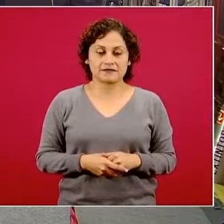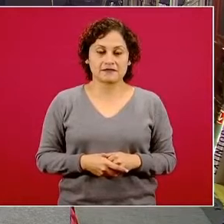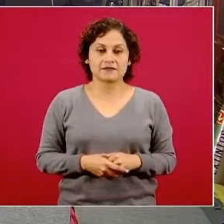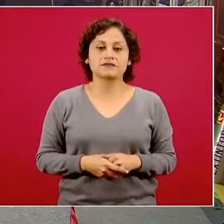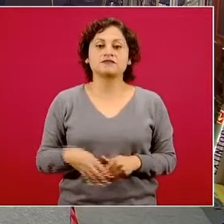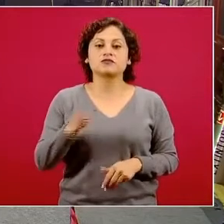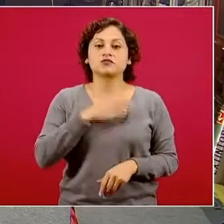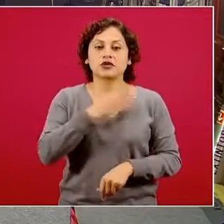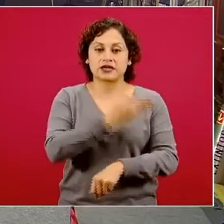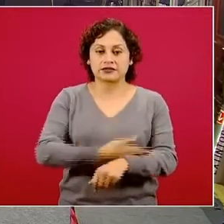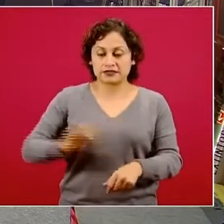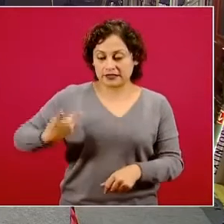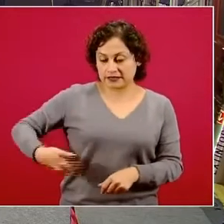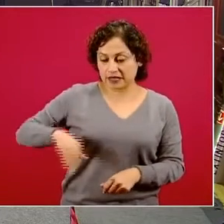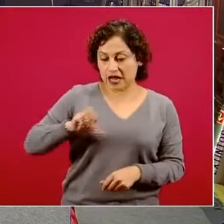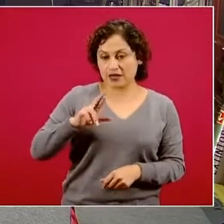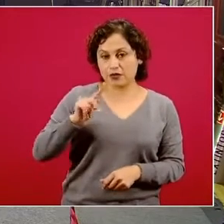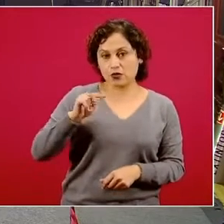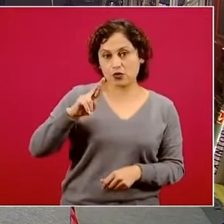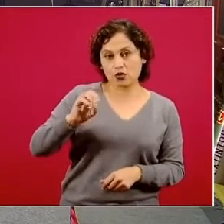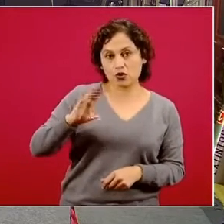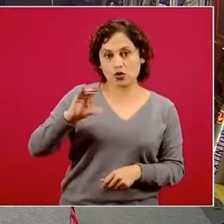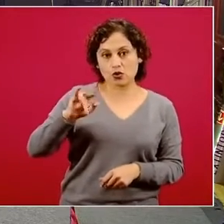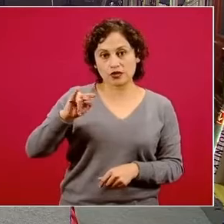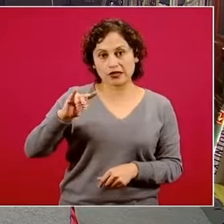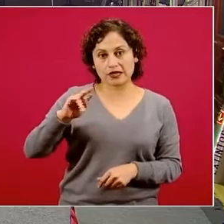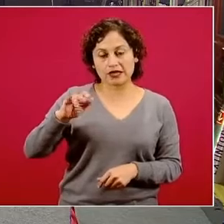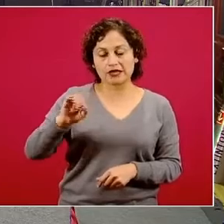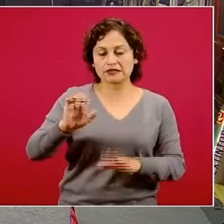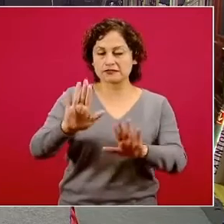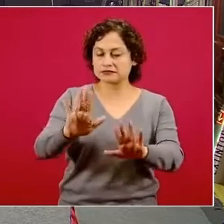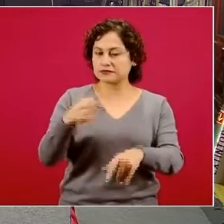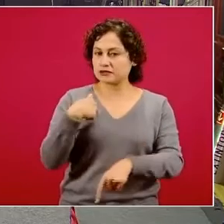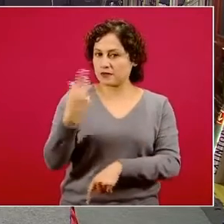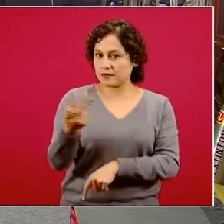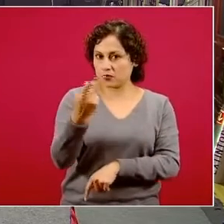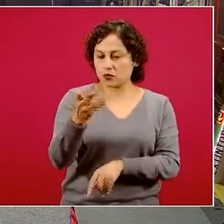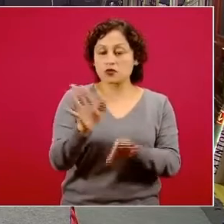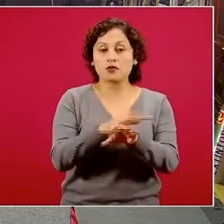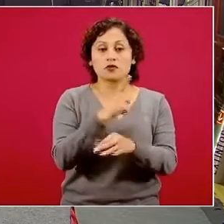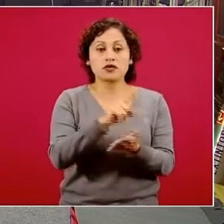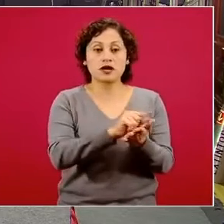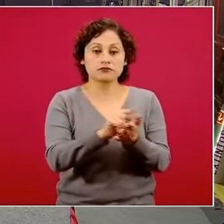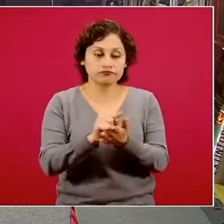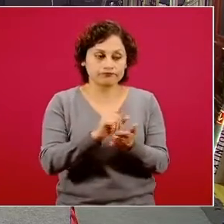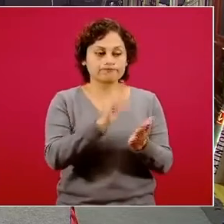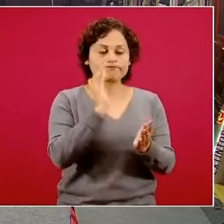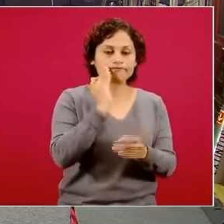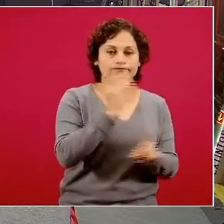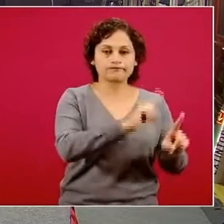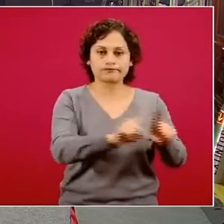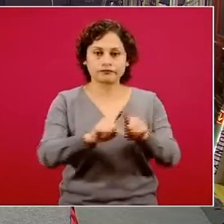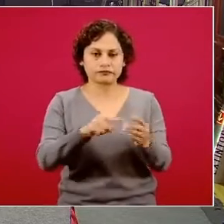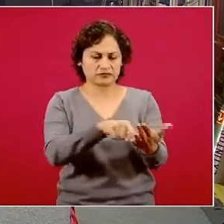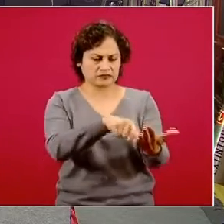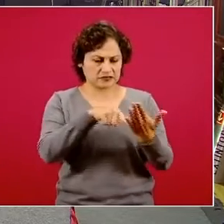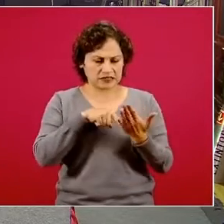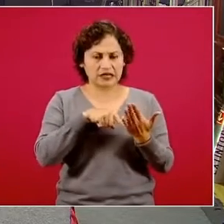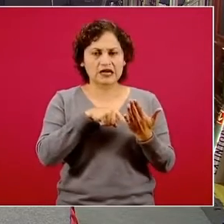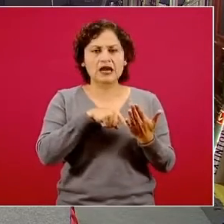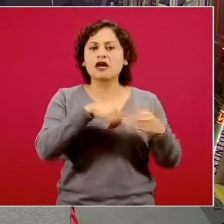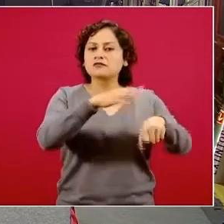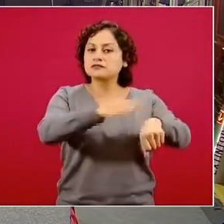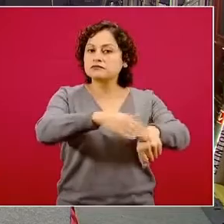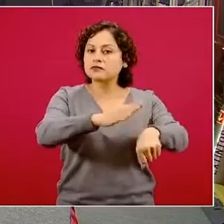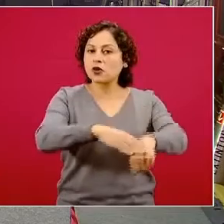Buenas tardes, Arturo Contreras de Página. Por redes sociales nos hacen una pregunta sobre el efecto y las precauciones que hay que tener sobre las